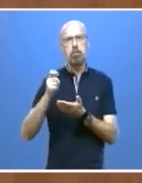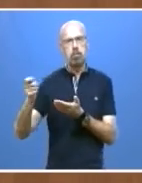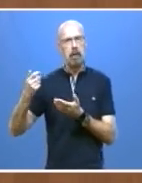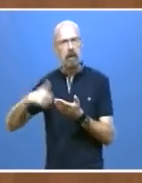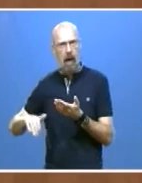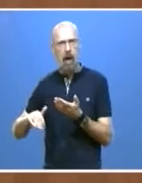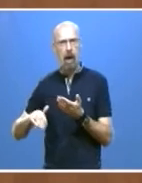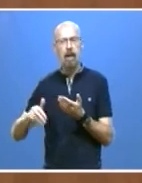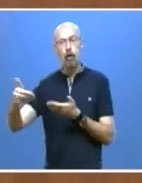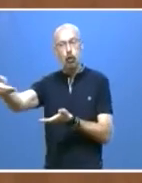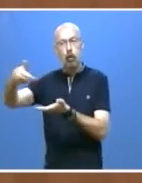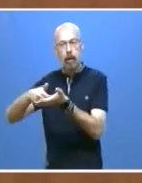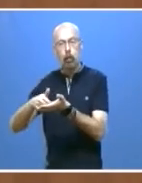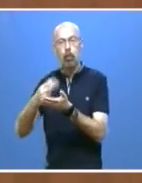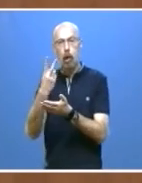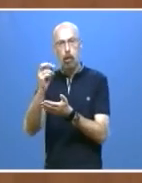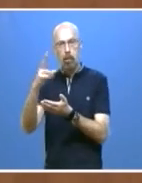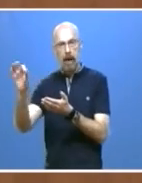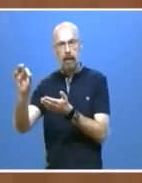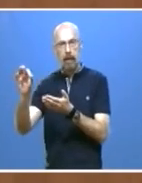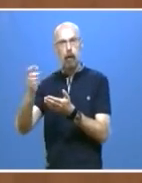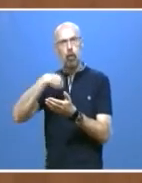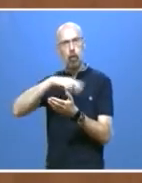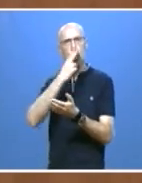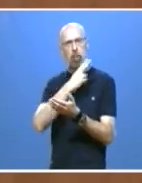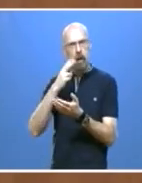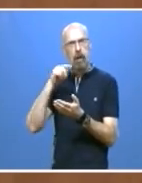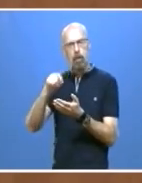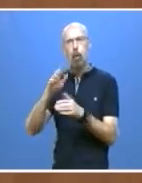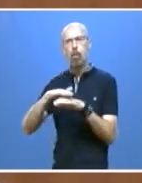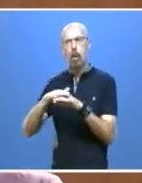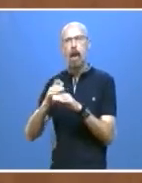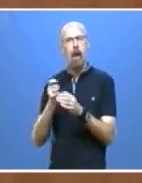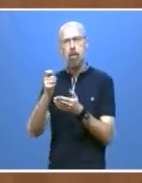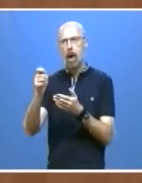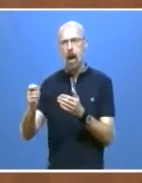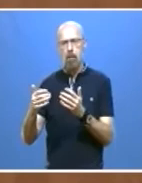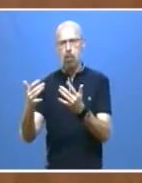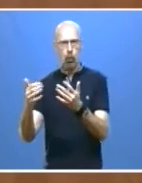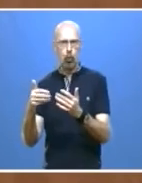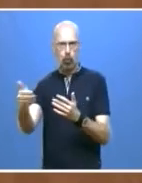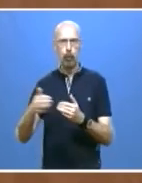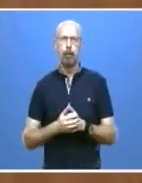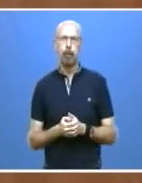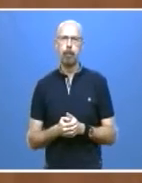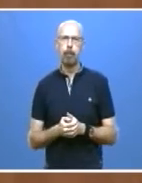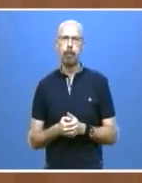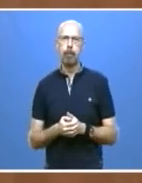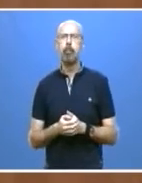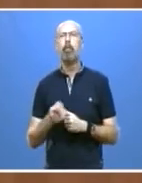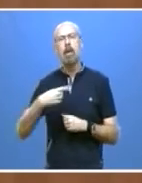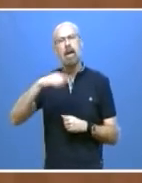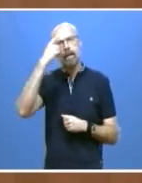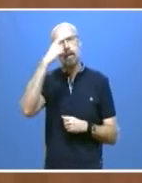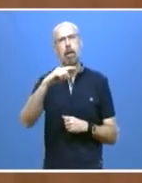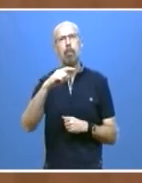2020 que nos comprometemos aquí a anticipar al máximo. Sabemos que con la